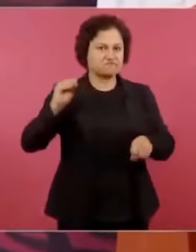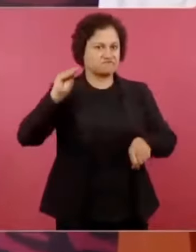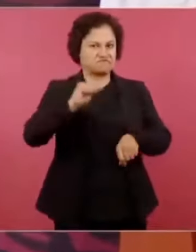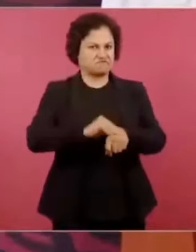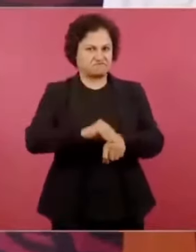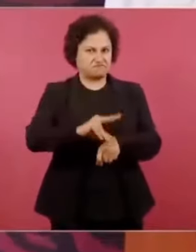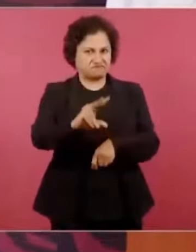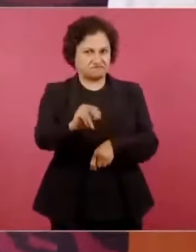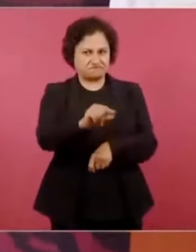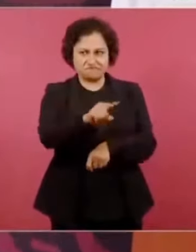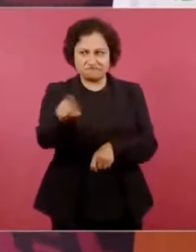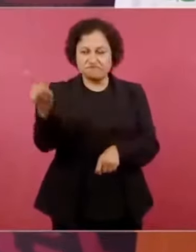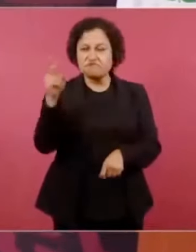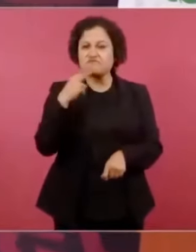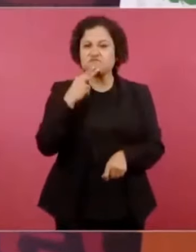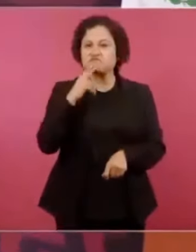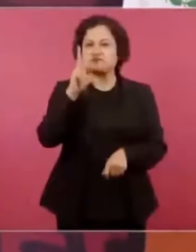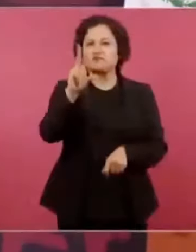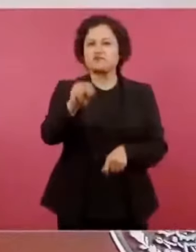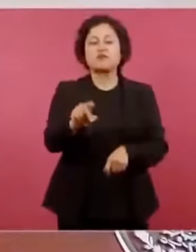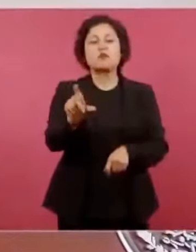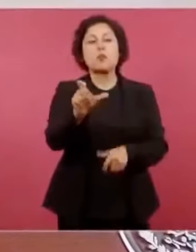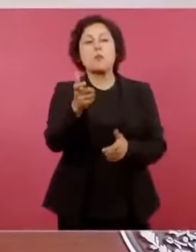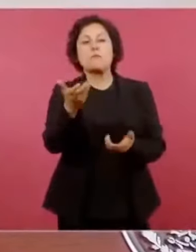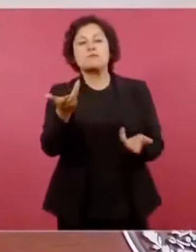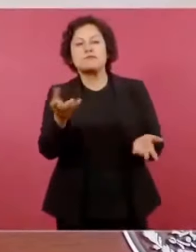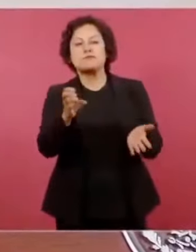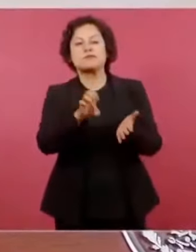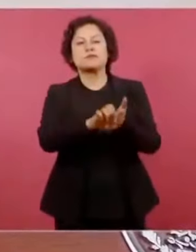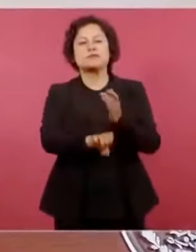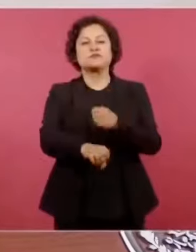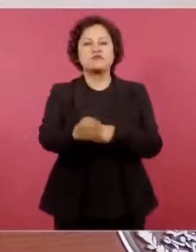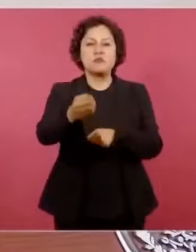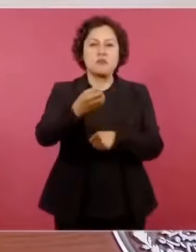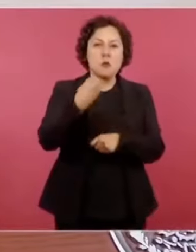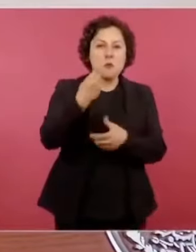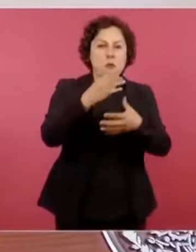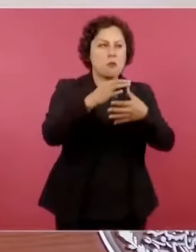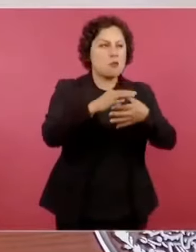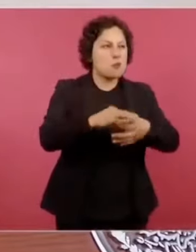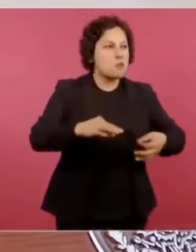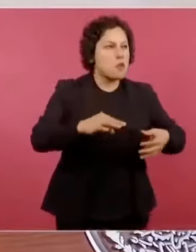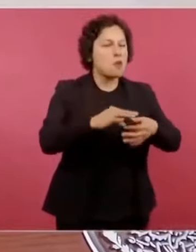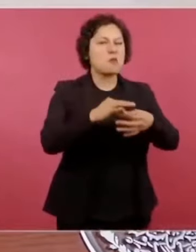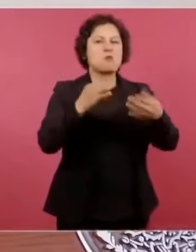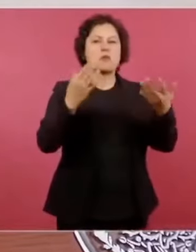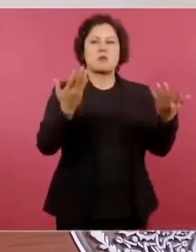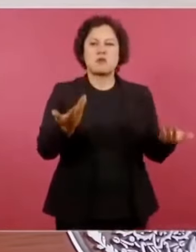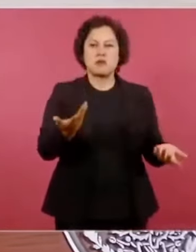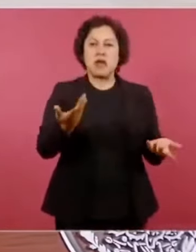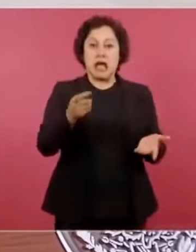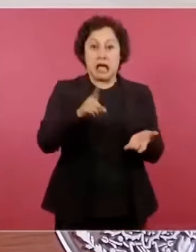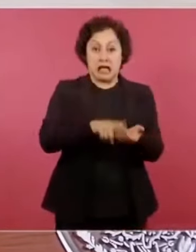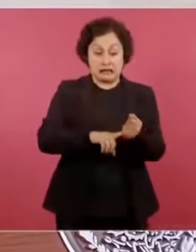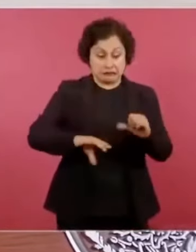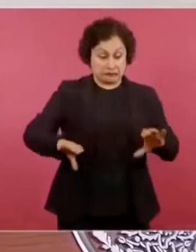en el discurso ni en la academia.